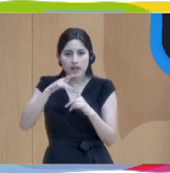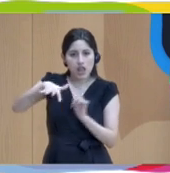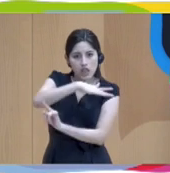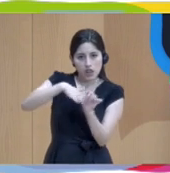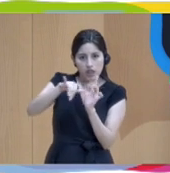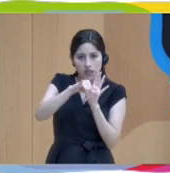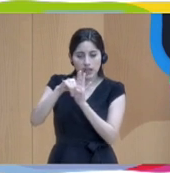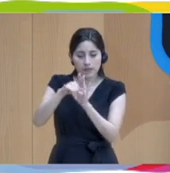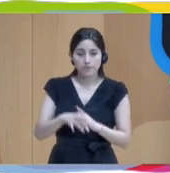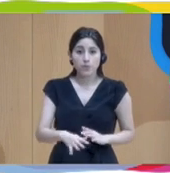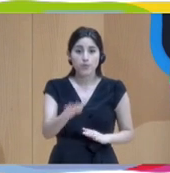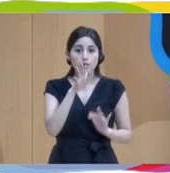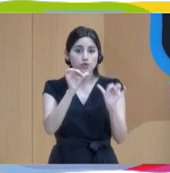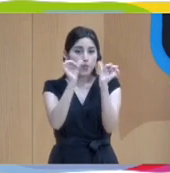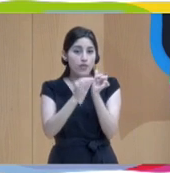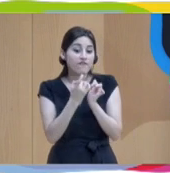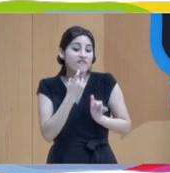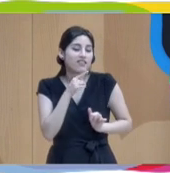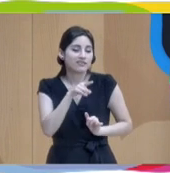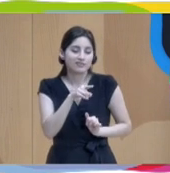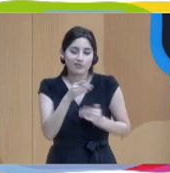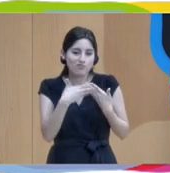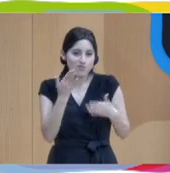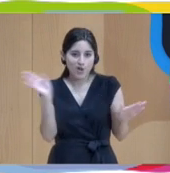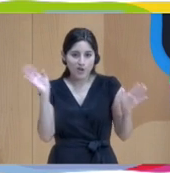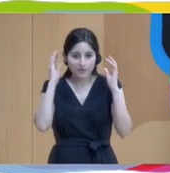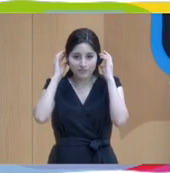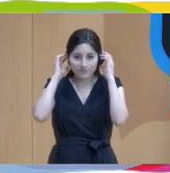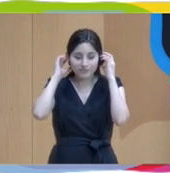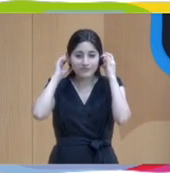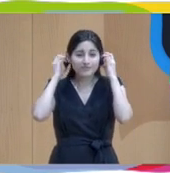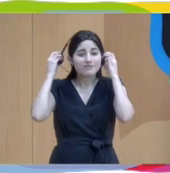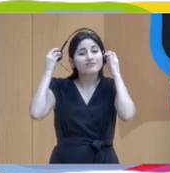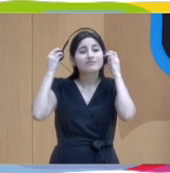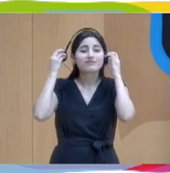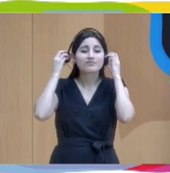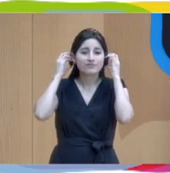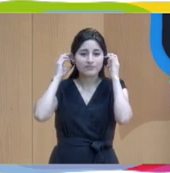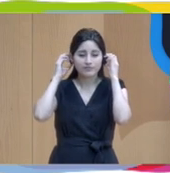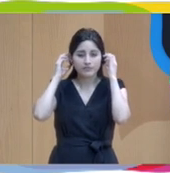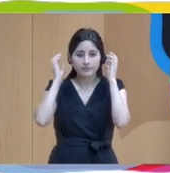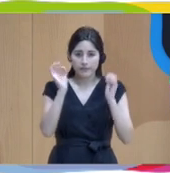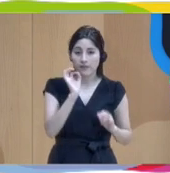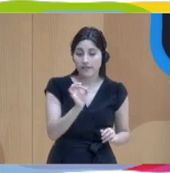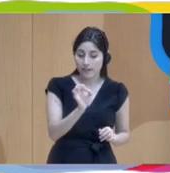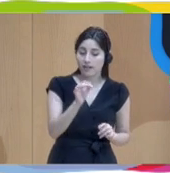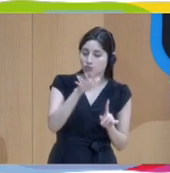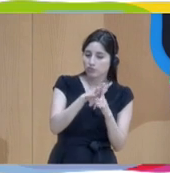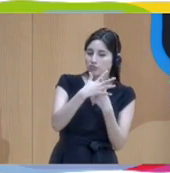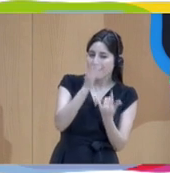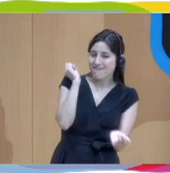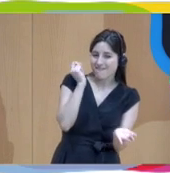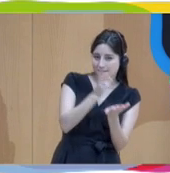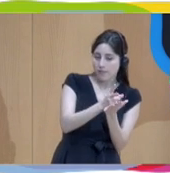finlandese por esto es muy a la vanguardia. Un reto que merece la pena, pero no exento de dificultades. Nos vamos a ir precisamente a conocer